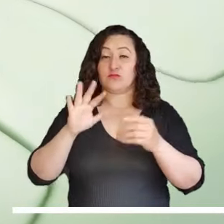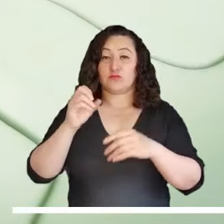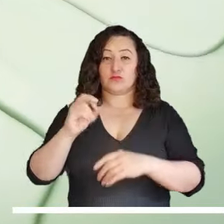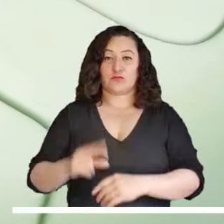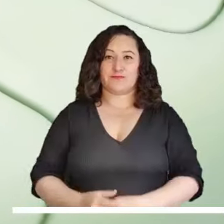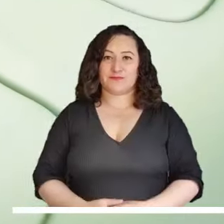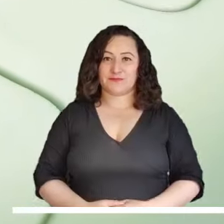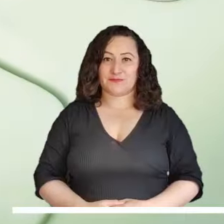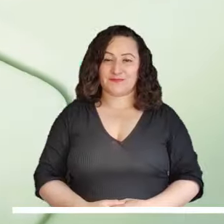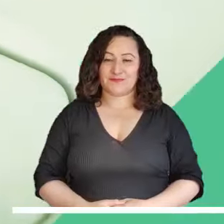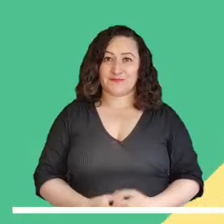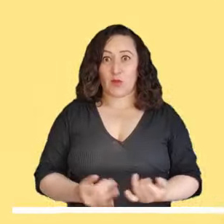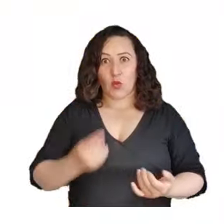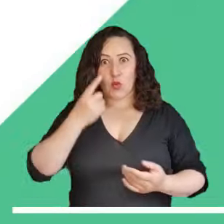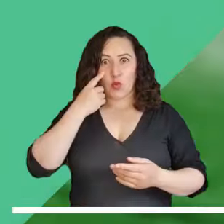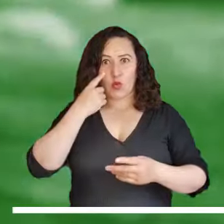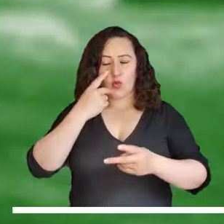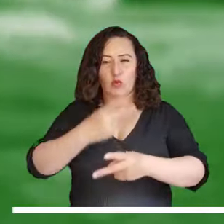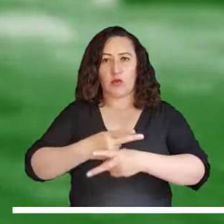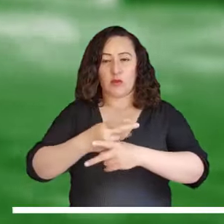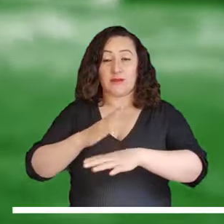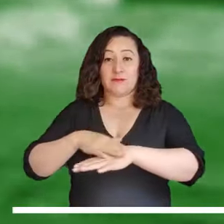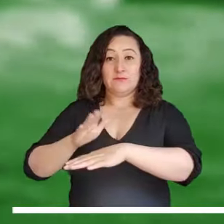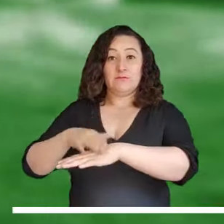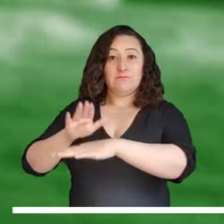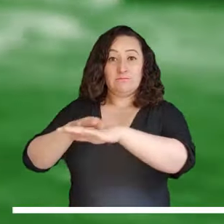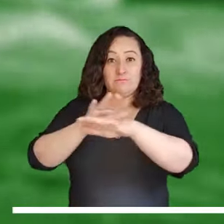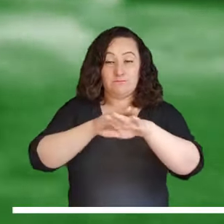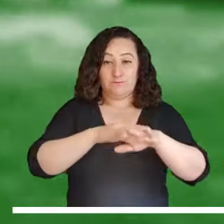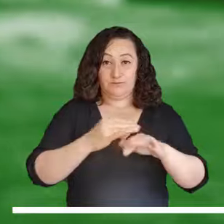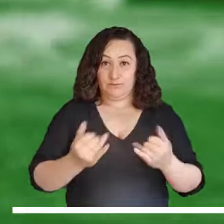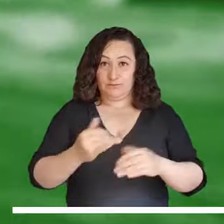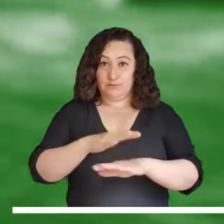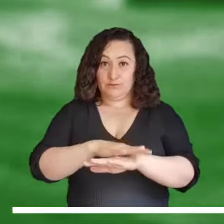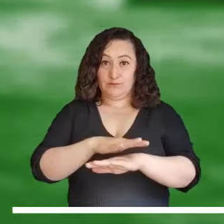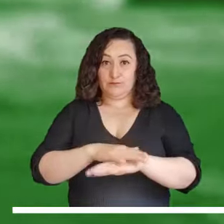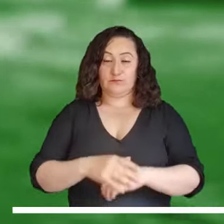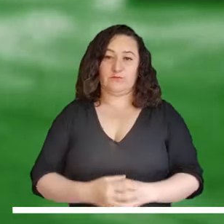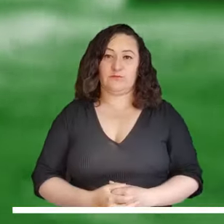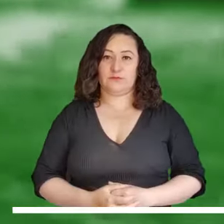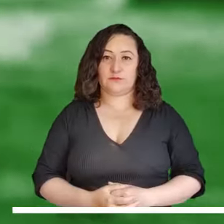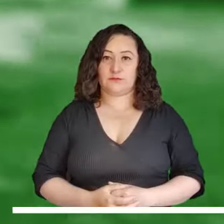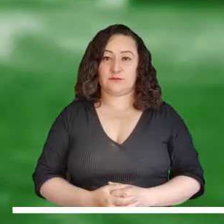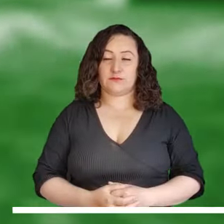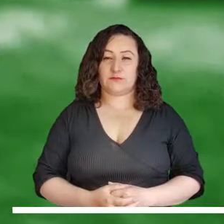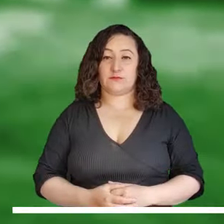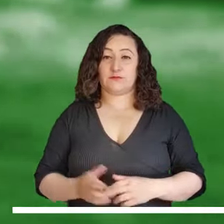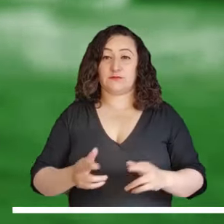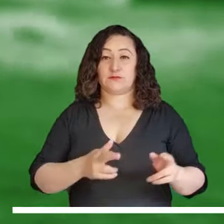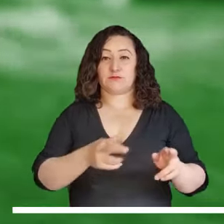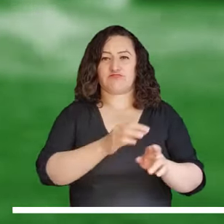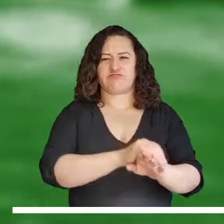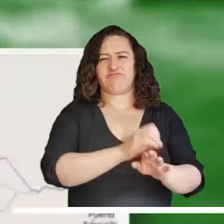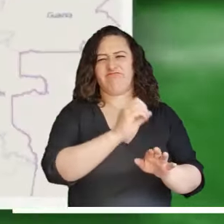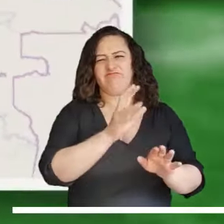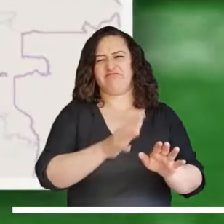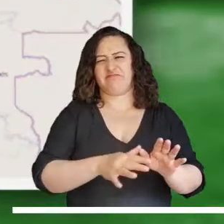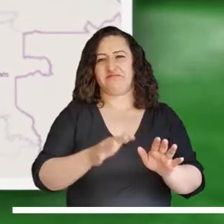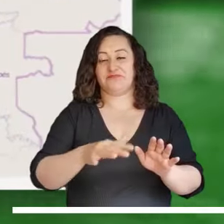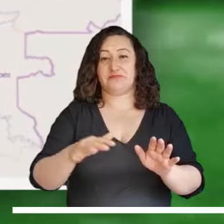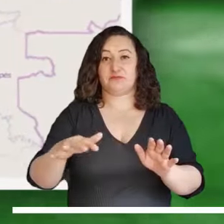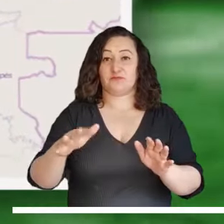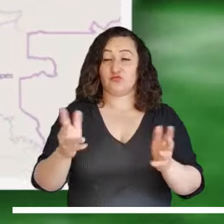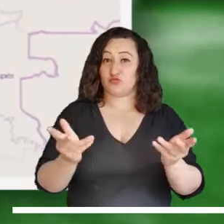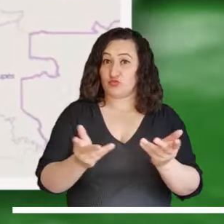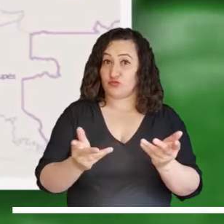en la zona sur. Estas son las alertas que se encuentran activas para la tarde. Atención al desbordamiento del río Guayas